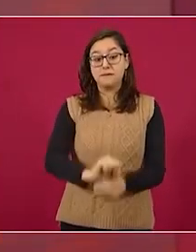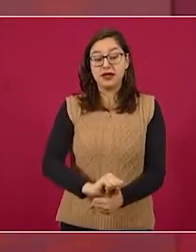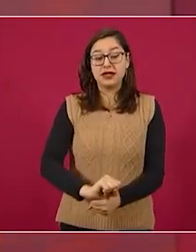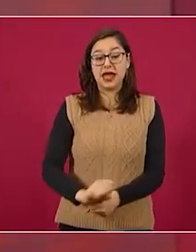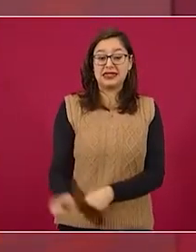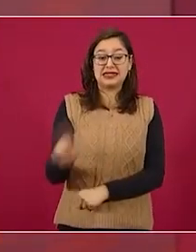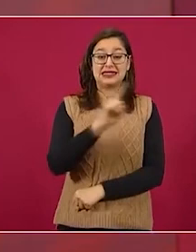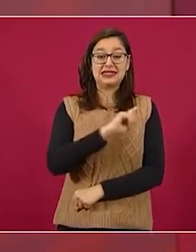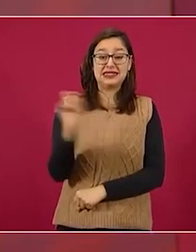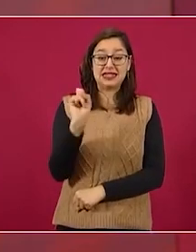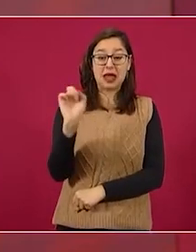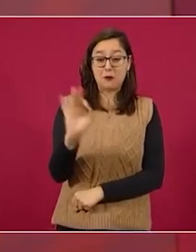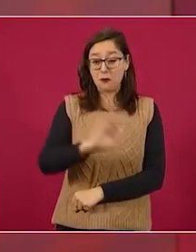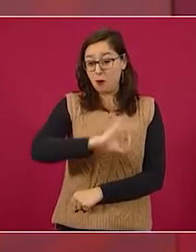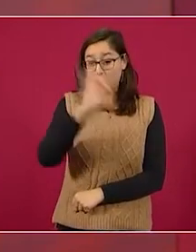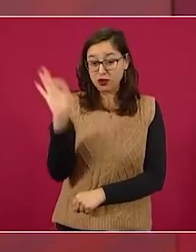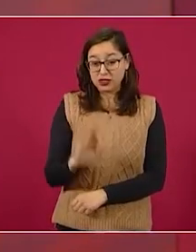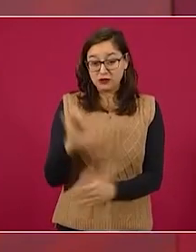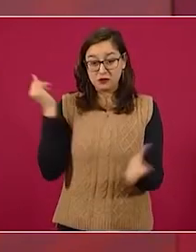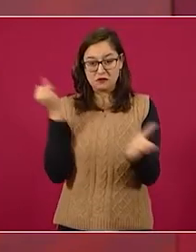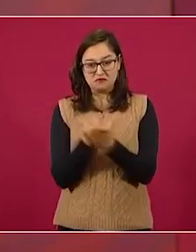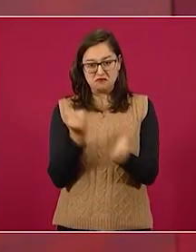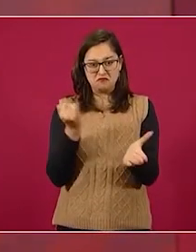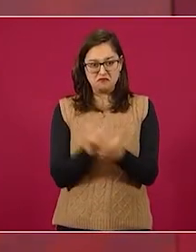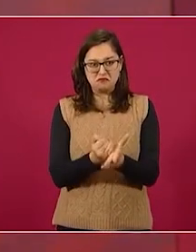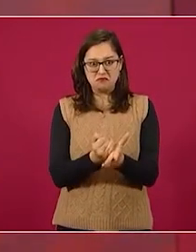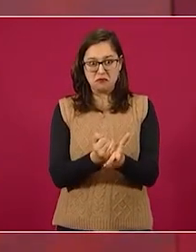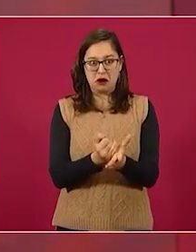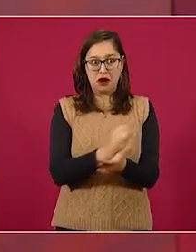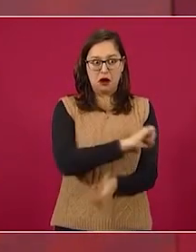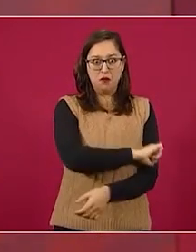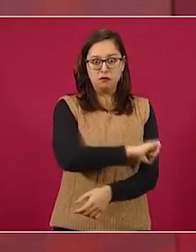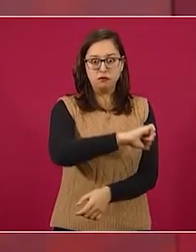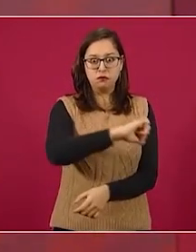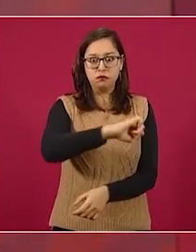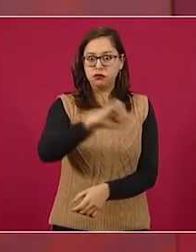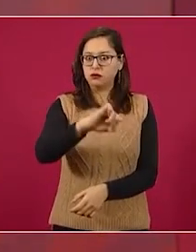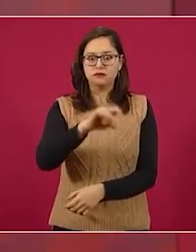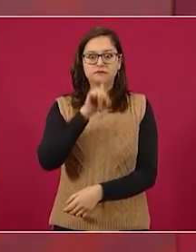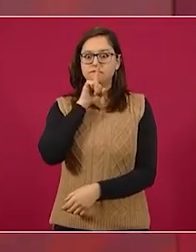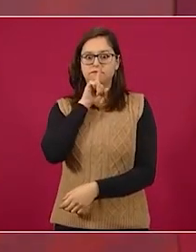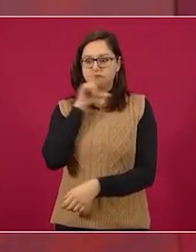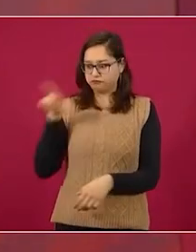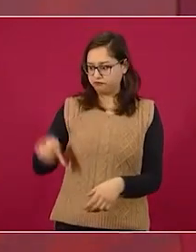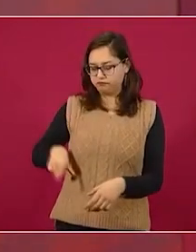Por eso no aumenta. pero cuánto ganamos mucho